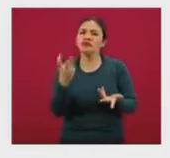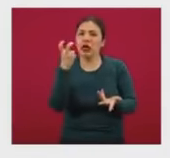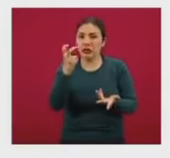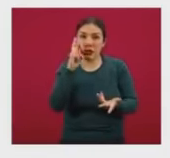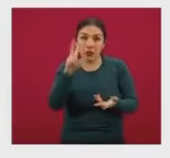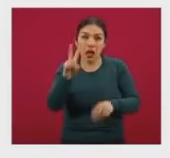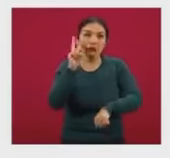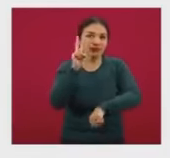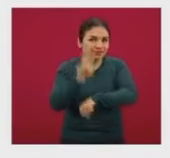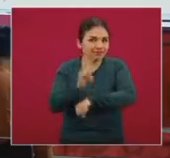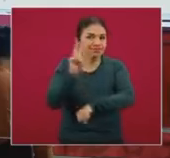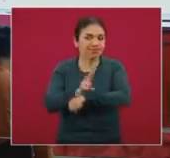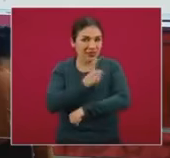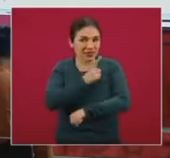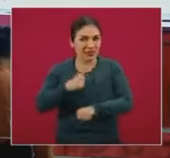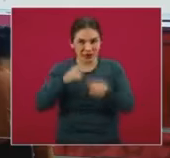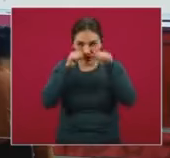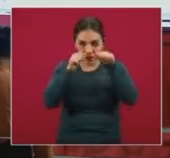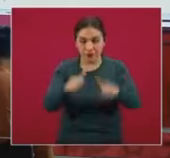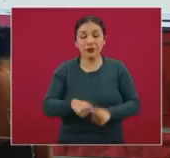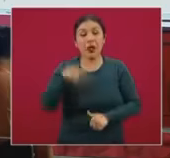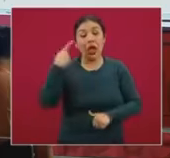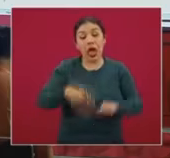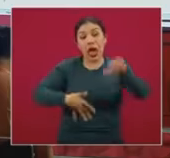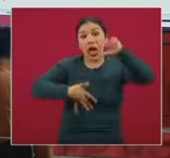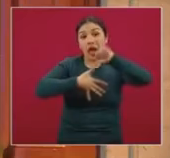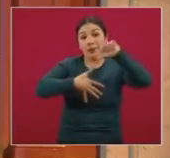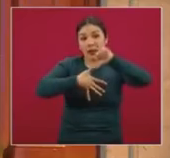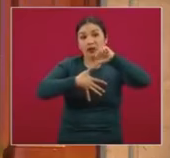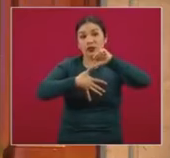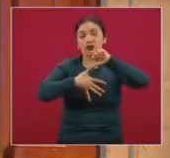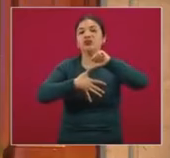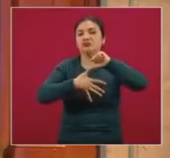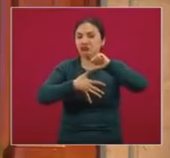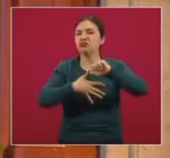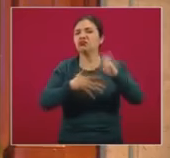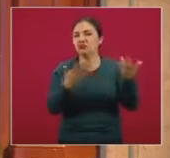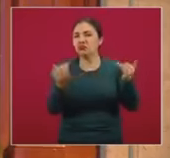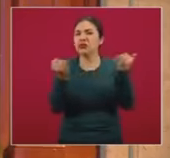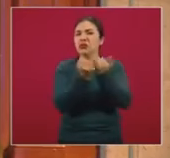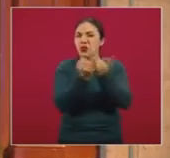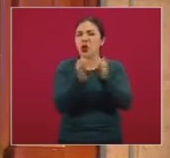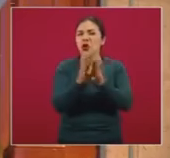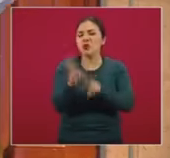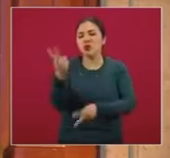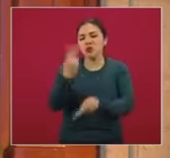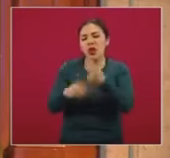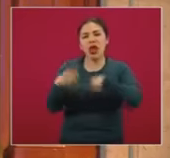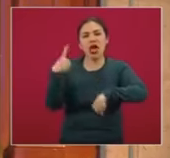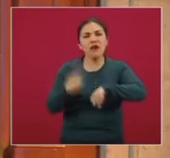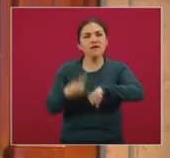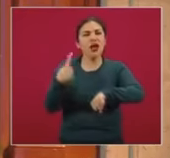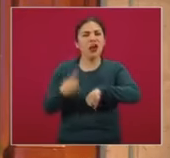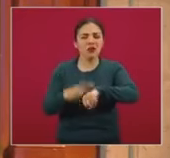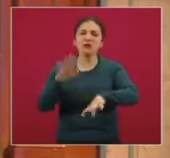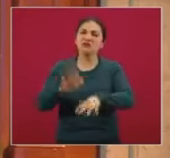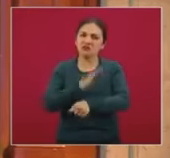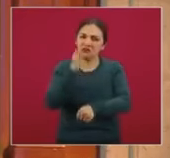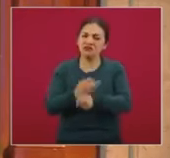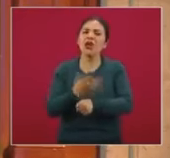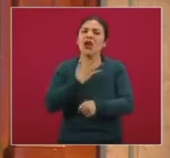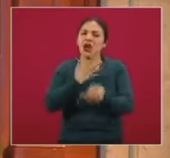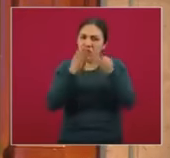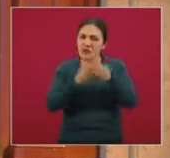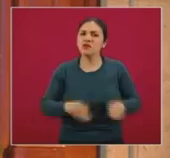vigilar muy de cerca. América del Sur, concomitante con la presentación de sus casos, también mantiene una disminución